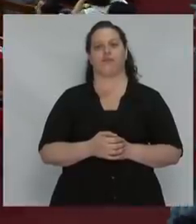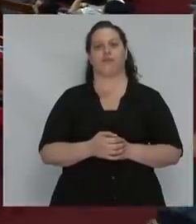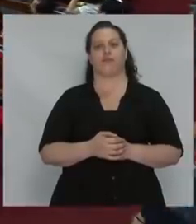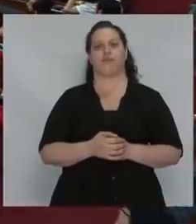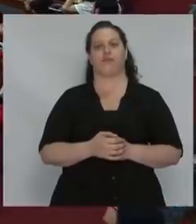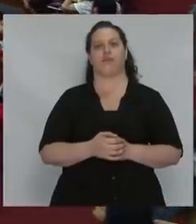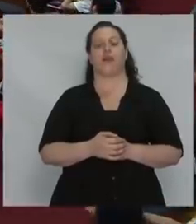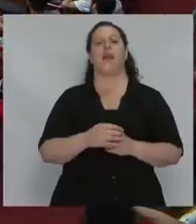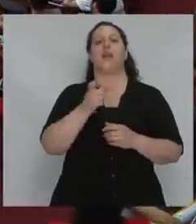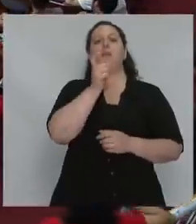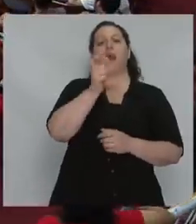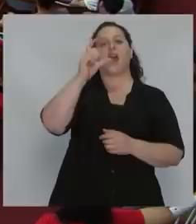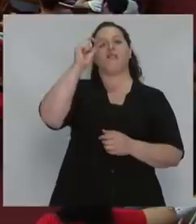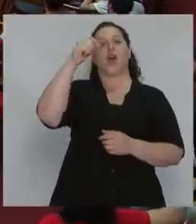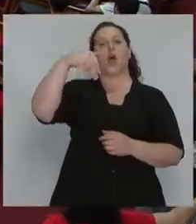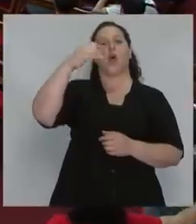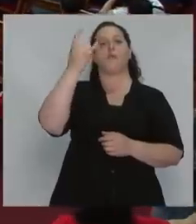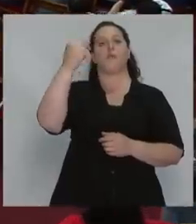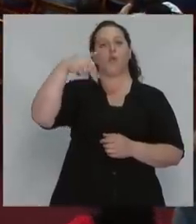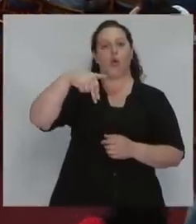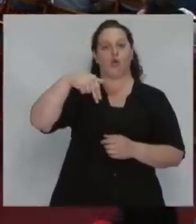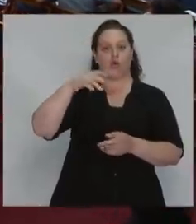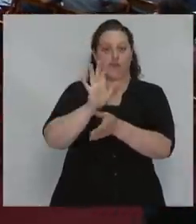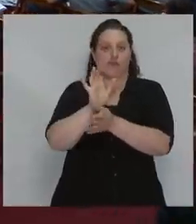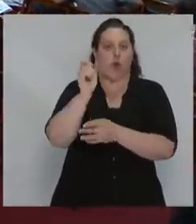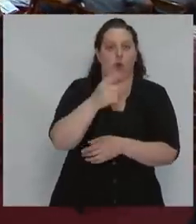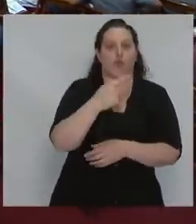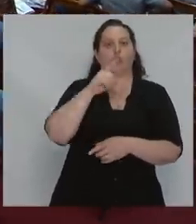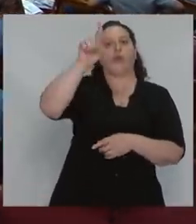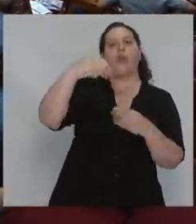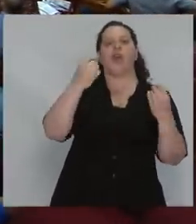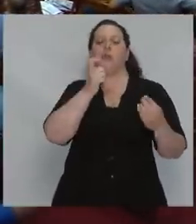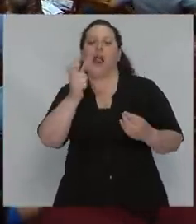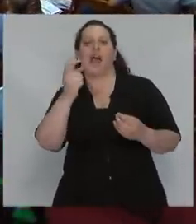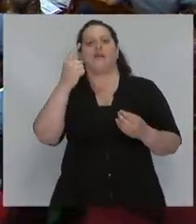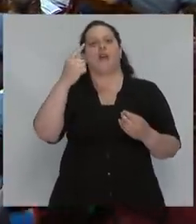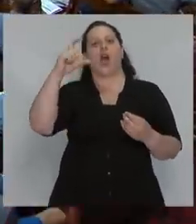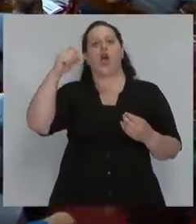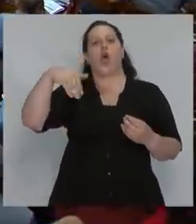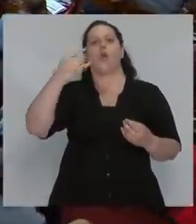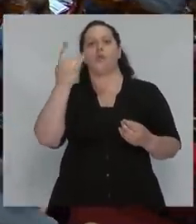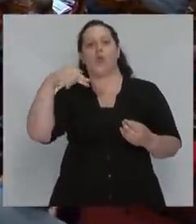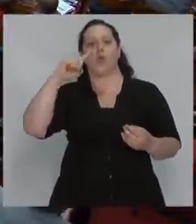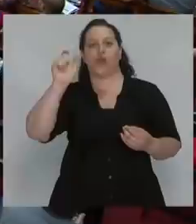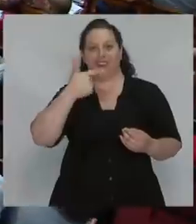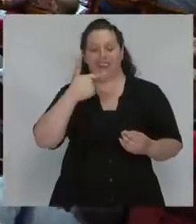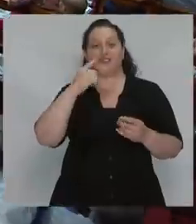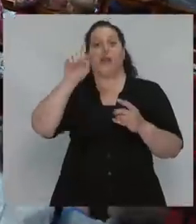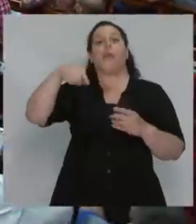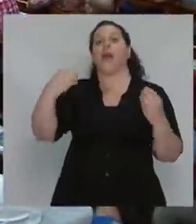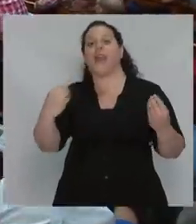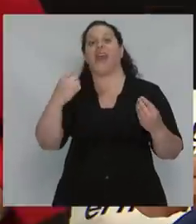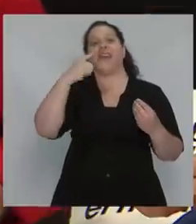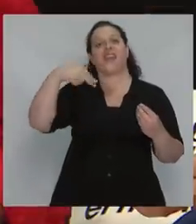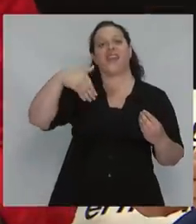Común viene de comunis. Común Comunis es lo contrario de inmunis. Inmunis es lo que no te afecta y común